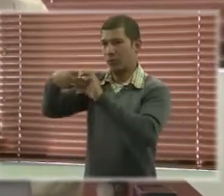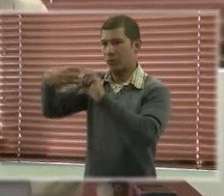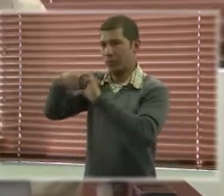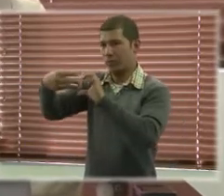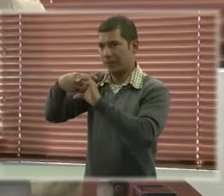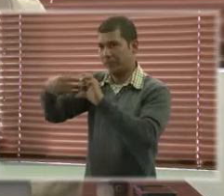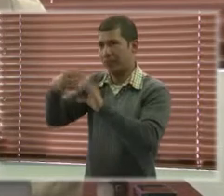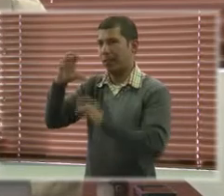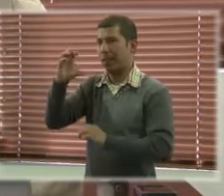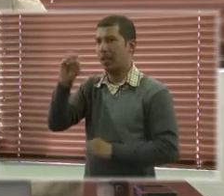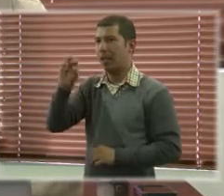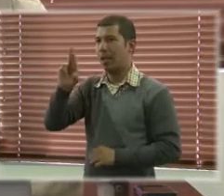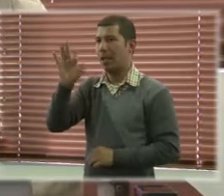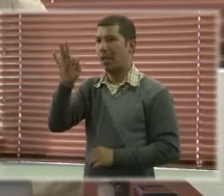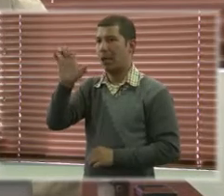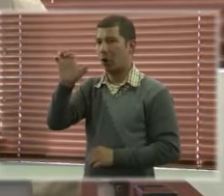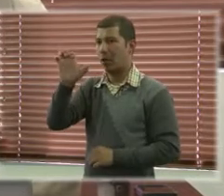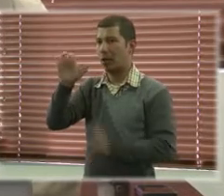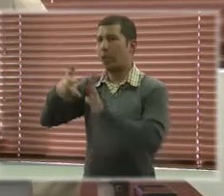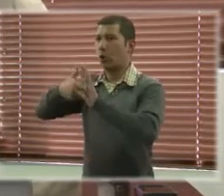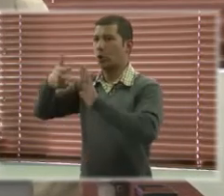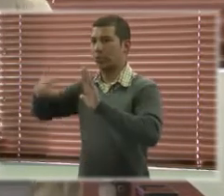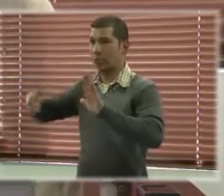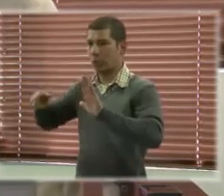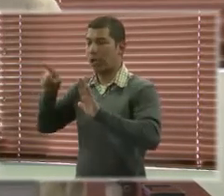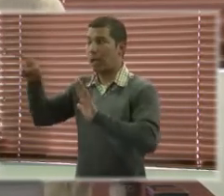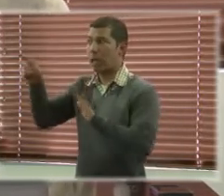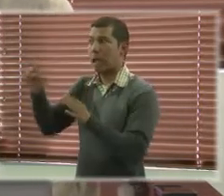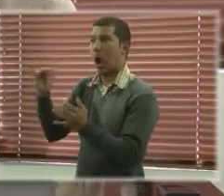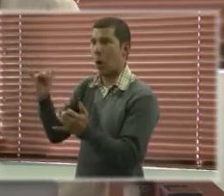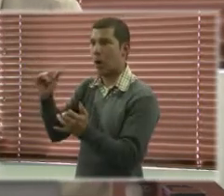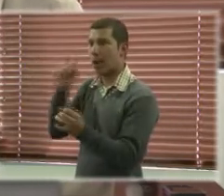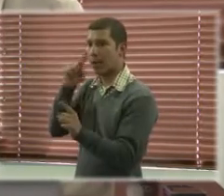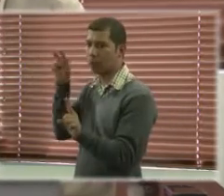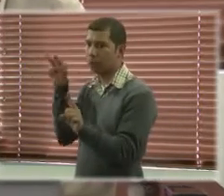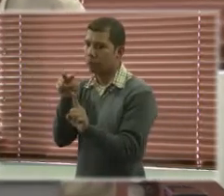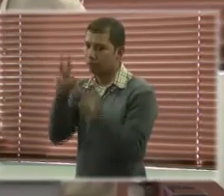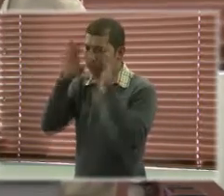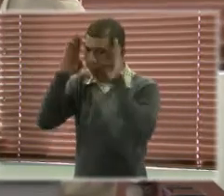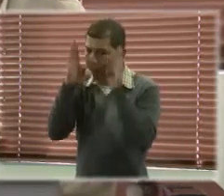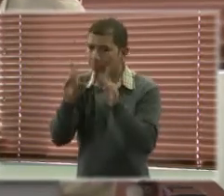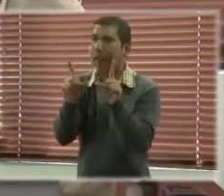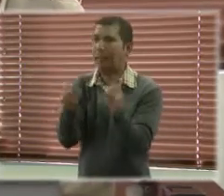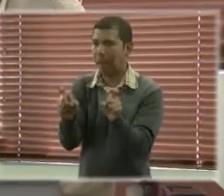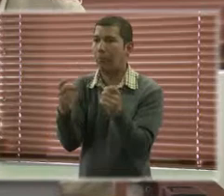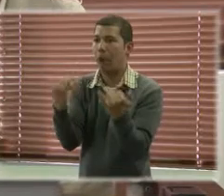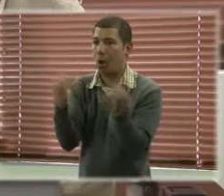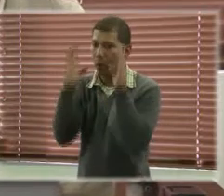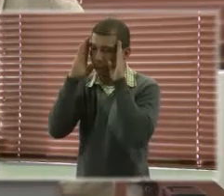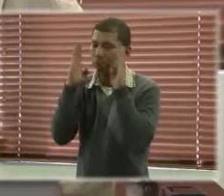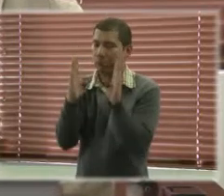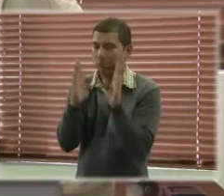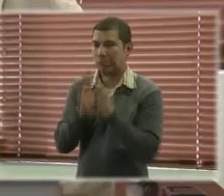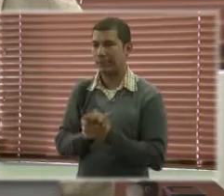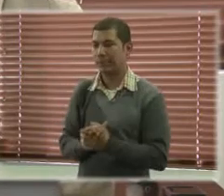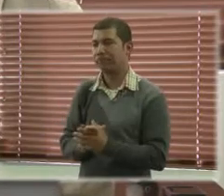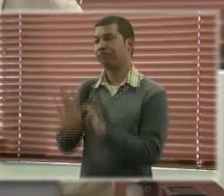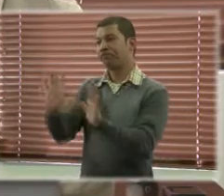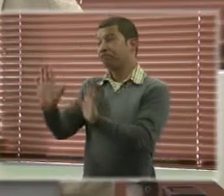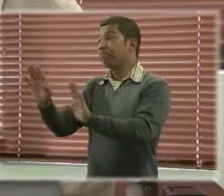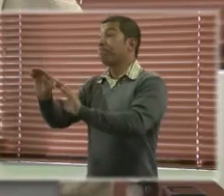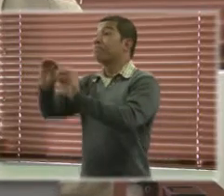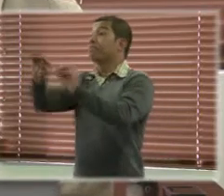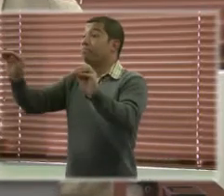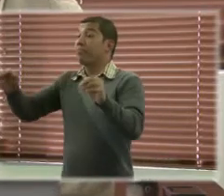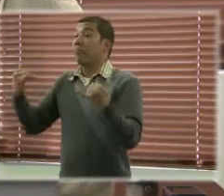Entonces, si quieren les propongo que tomemos un receso de 10 minutos y antes de seguir a la segunda parte de la jornada,